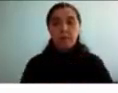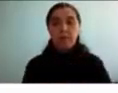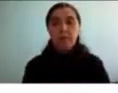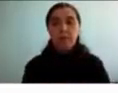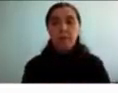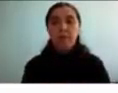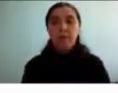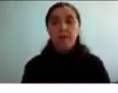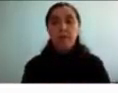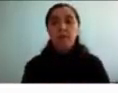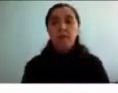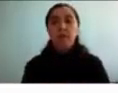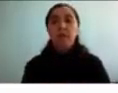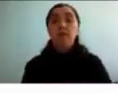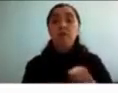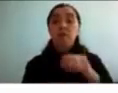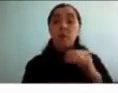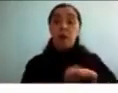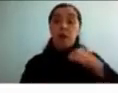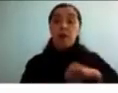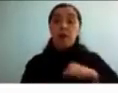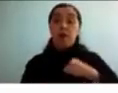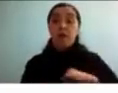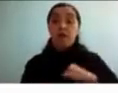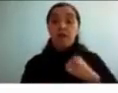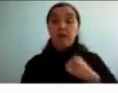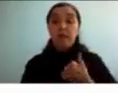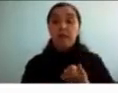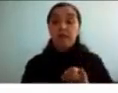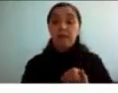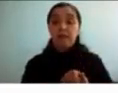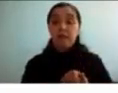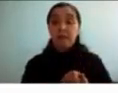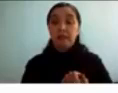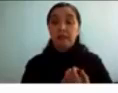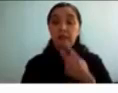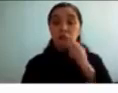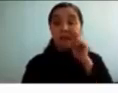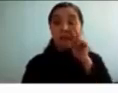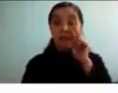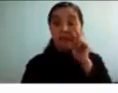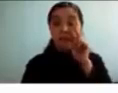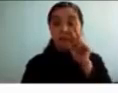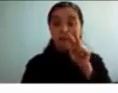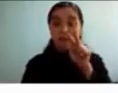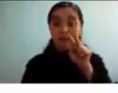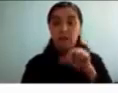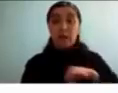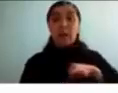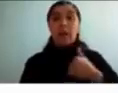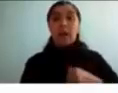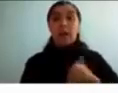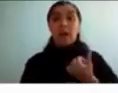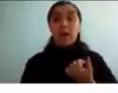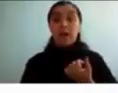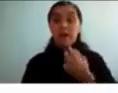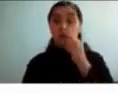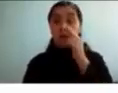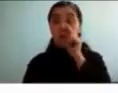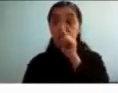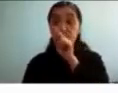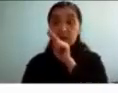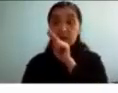sobre todo en la adolescencia se ve como los adolescentes pasan de un